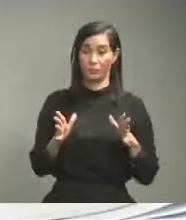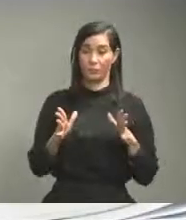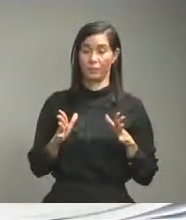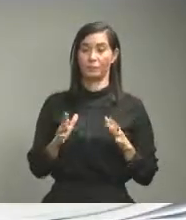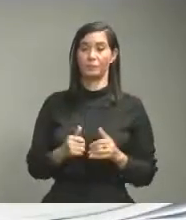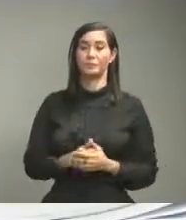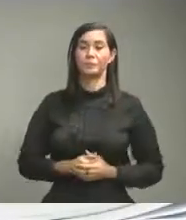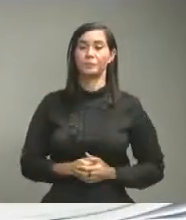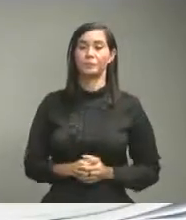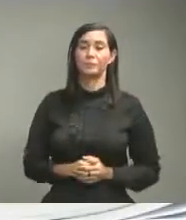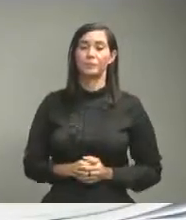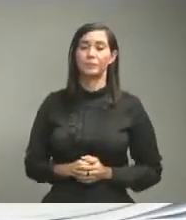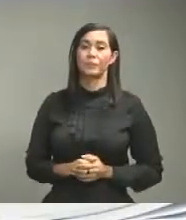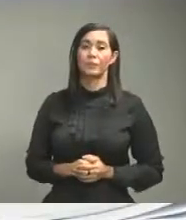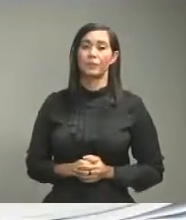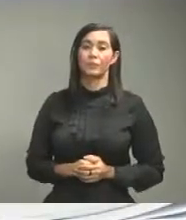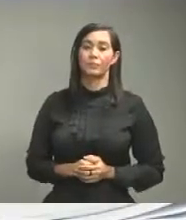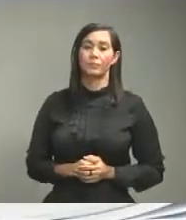enfermedad